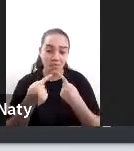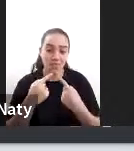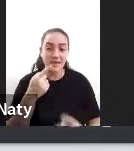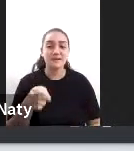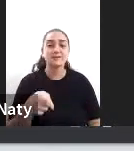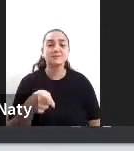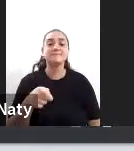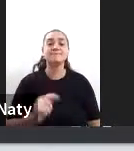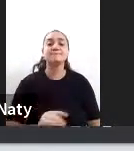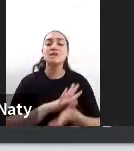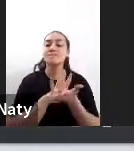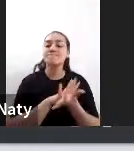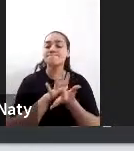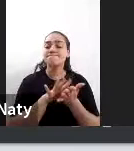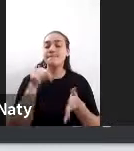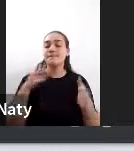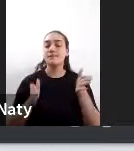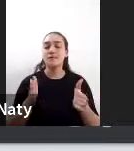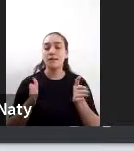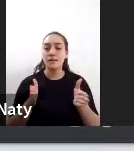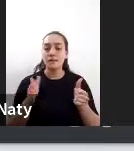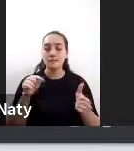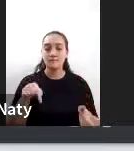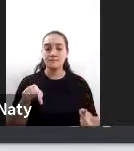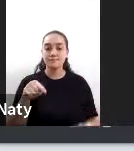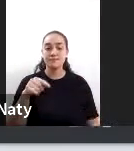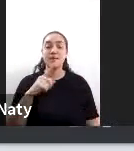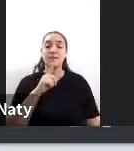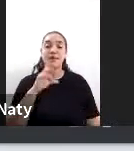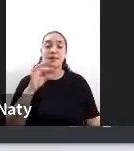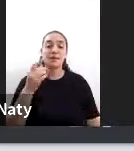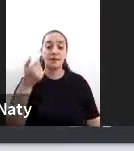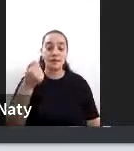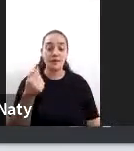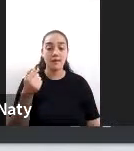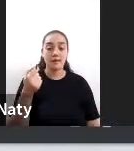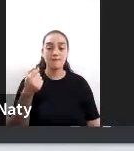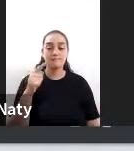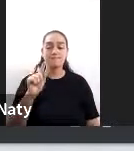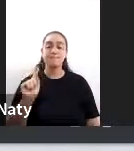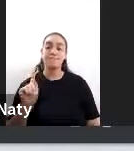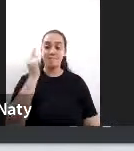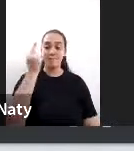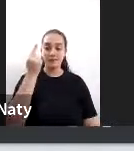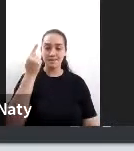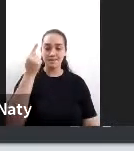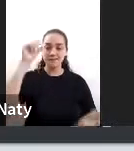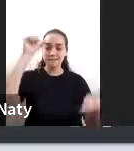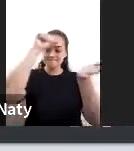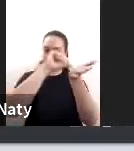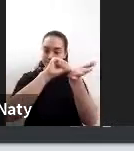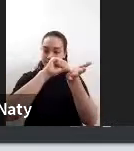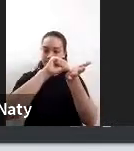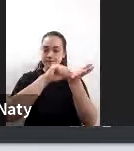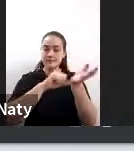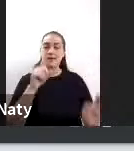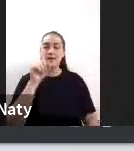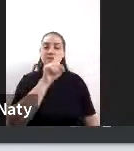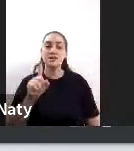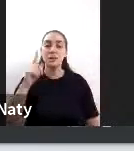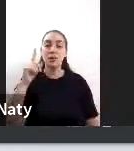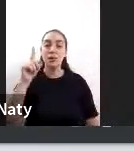es que por ejemplo la TDA que arrancó con esas primeras 9 estaciones tiene 101 estaciones en todo el país